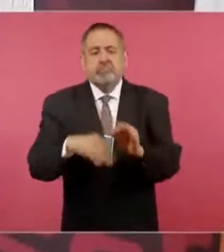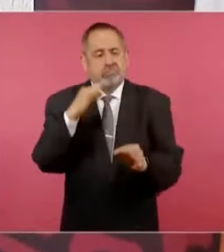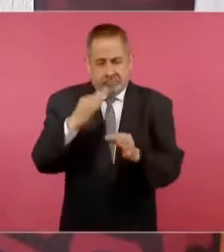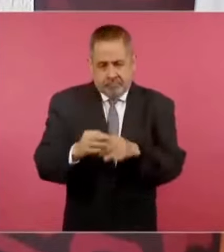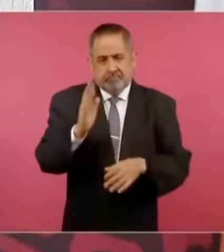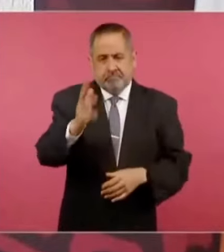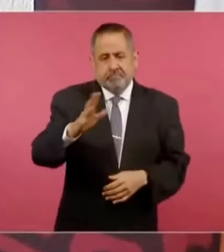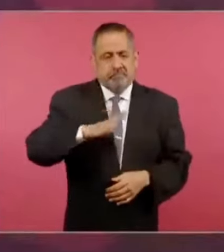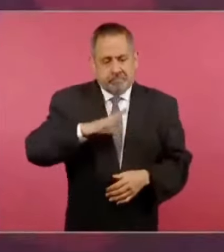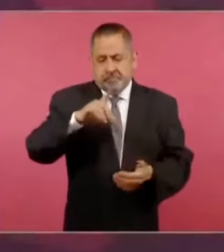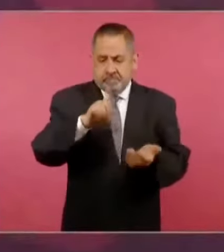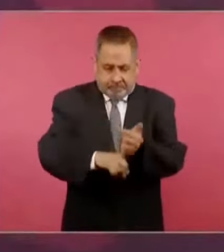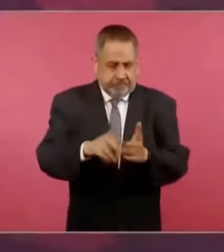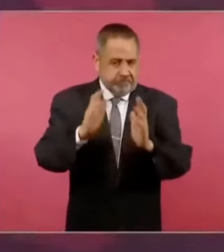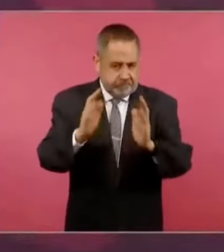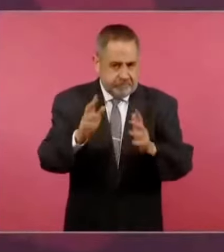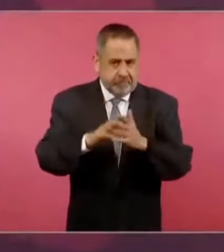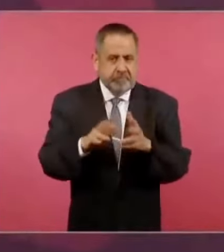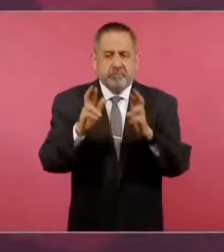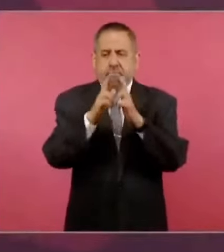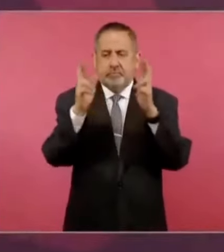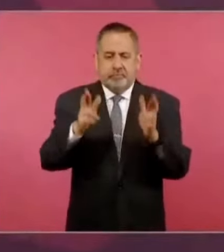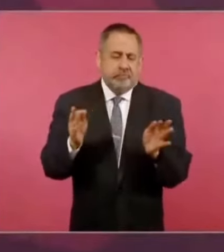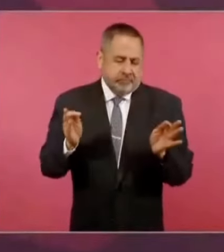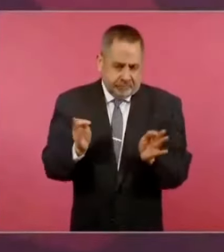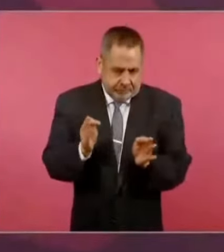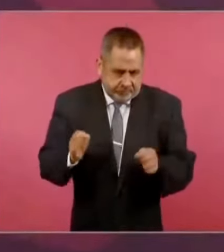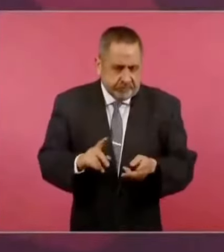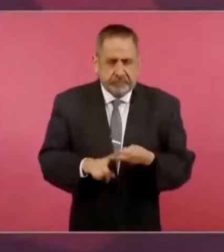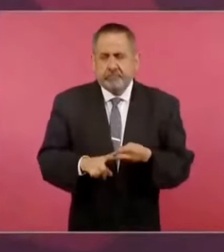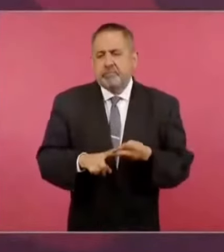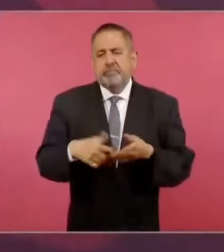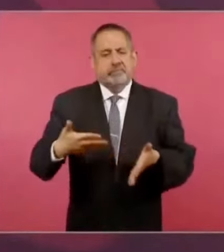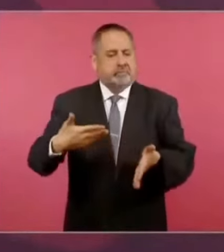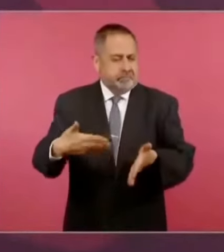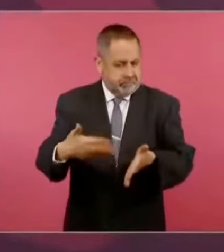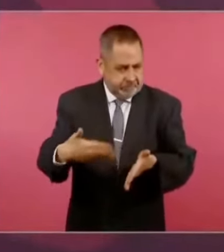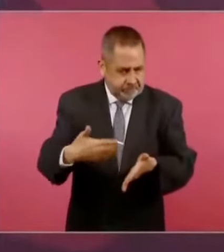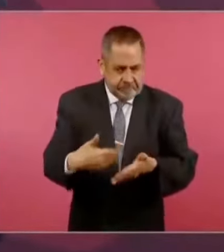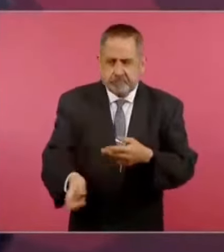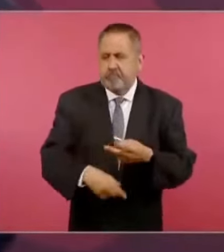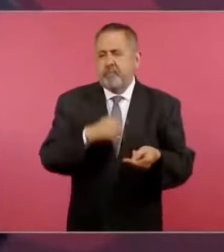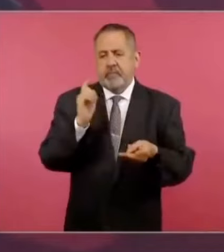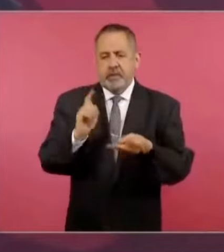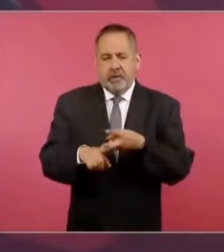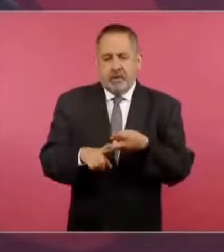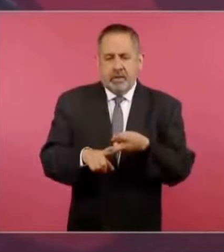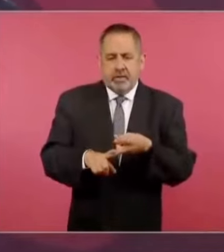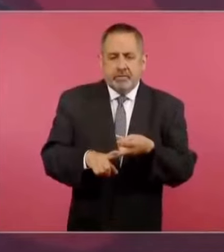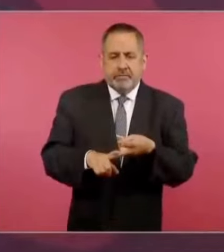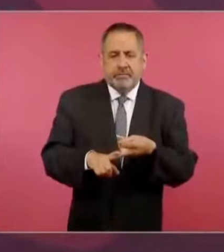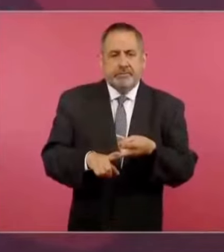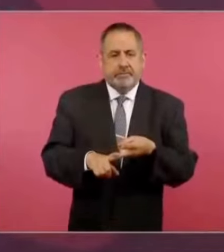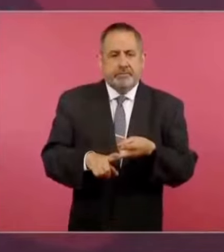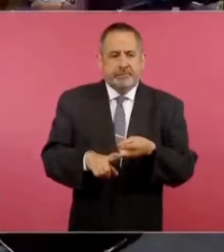refrigerador, que tienen estufa, que tienen